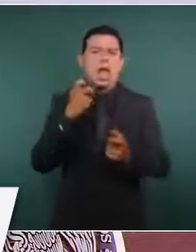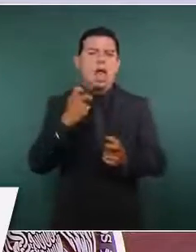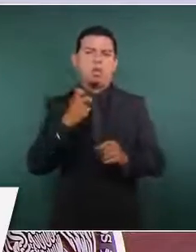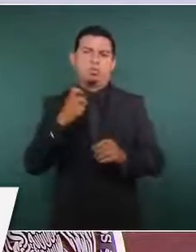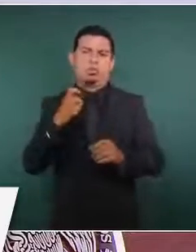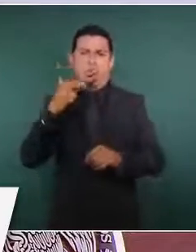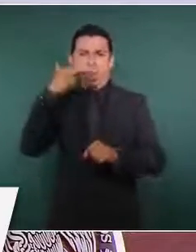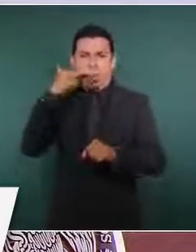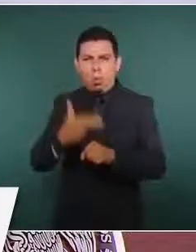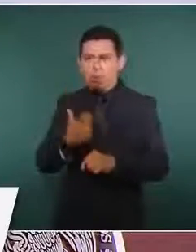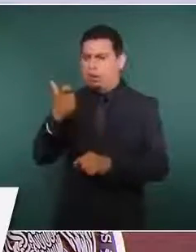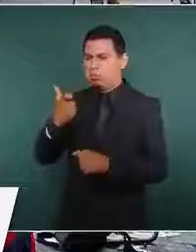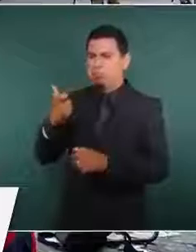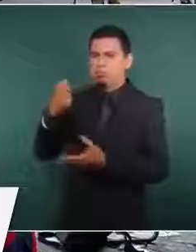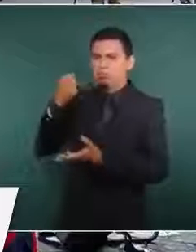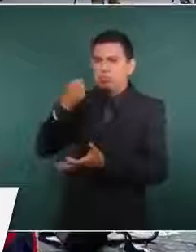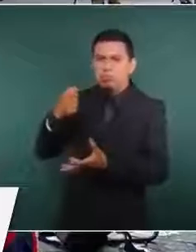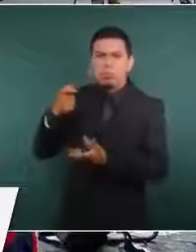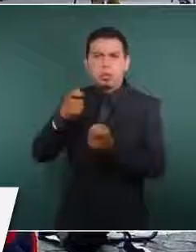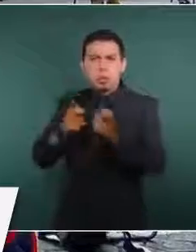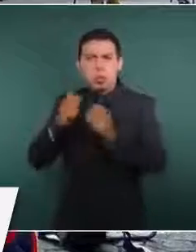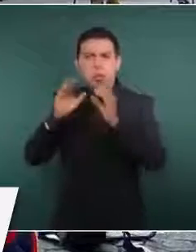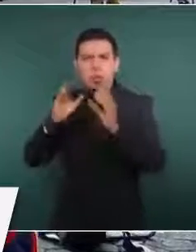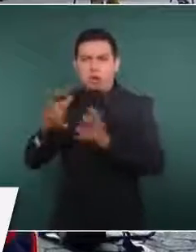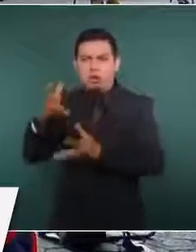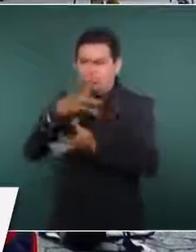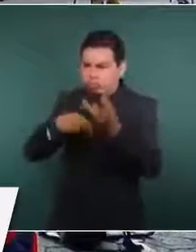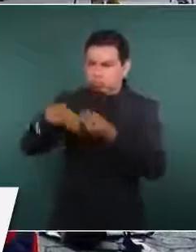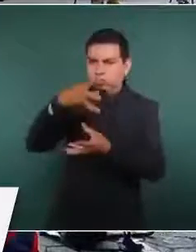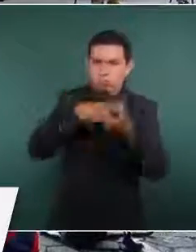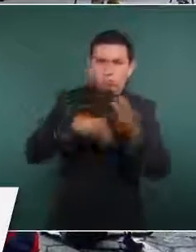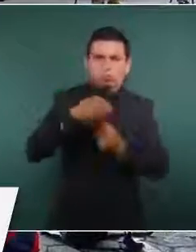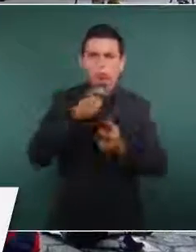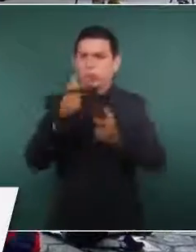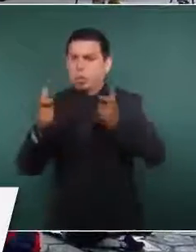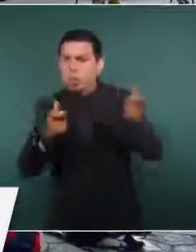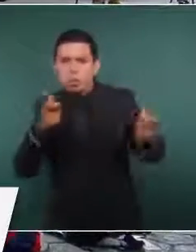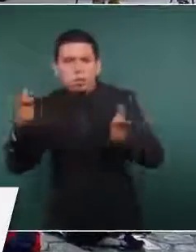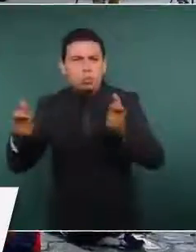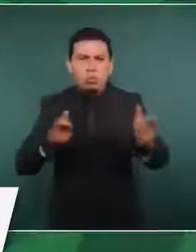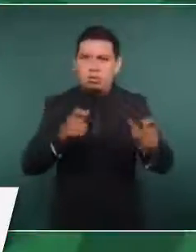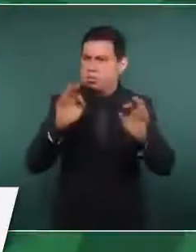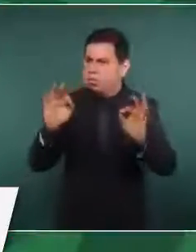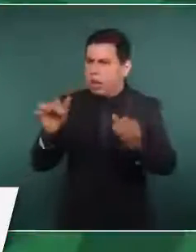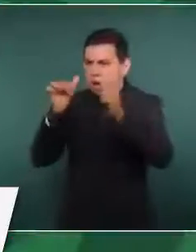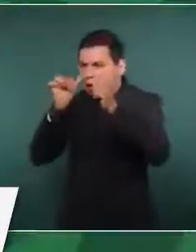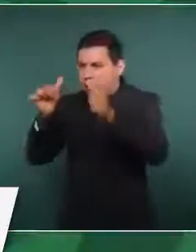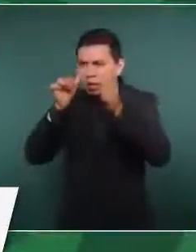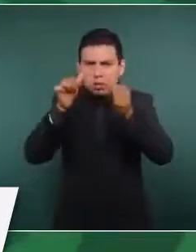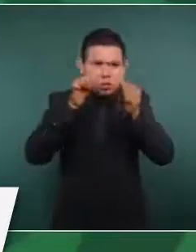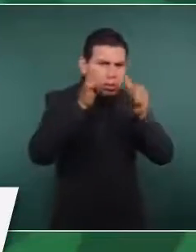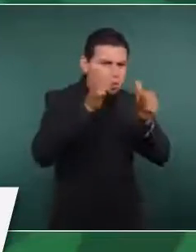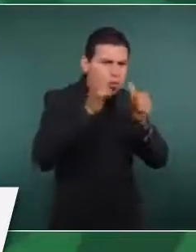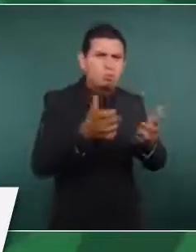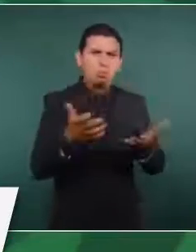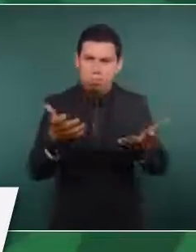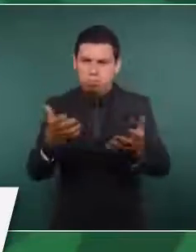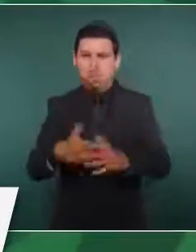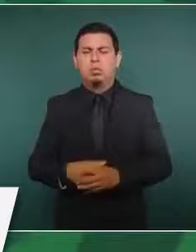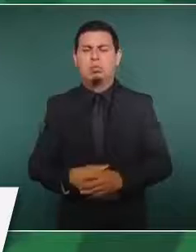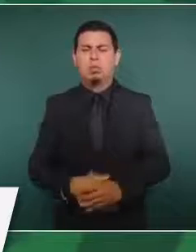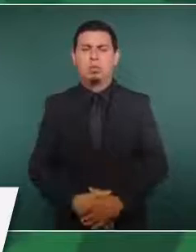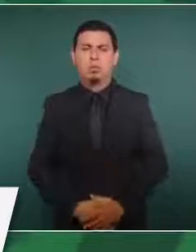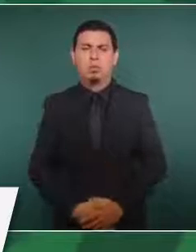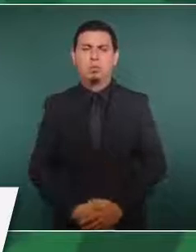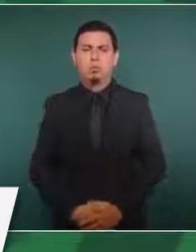honesta del presupuesto, hay finanzas públicas sanas y lo